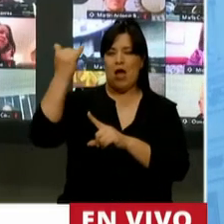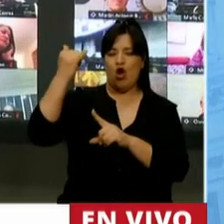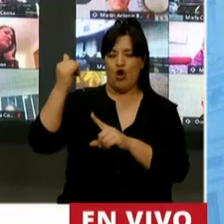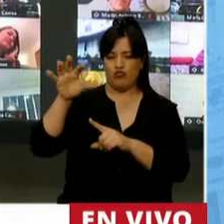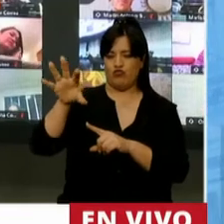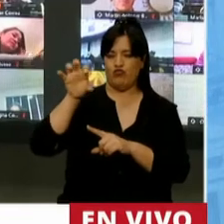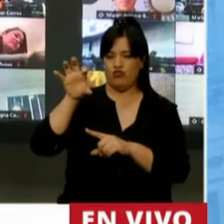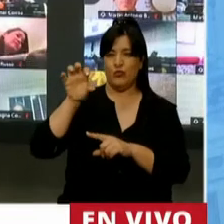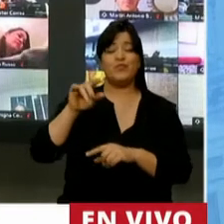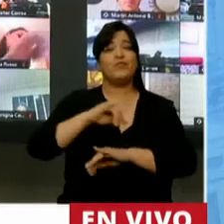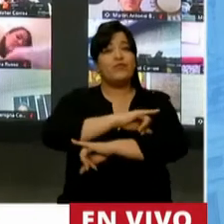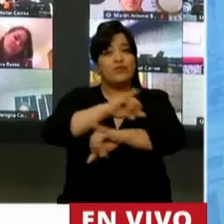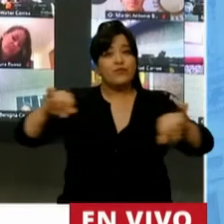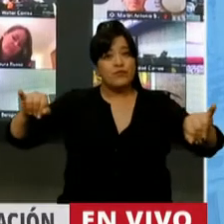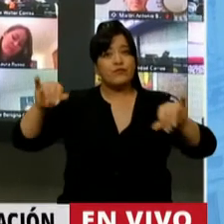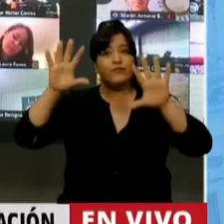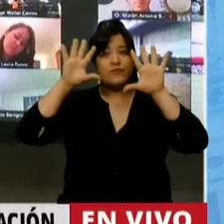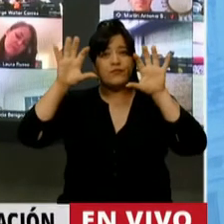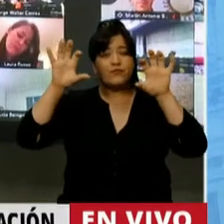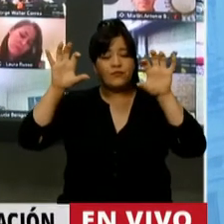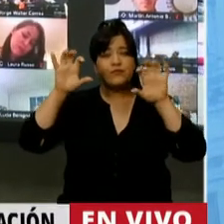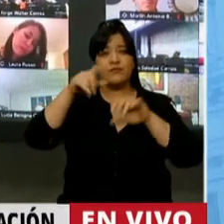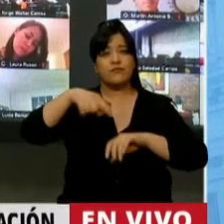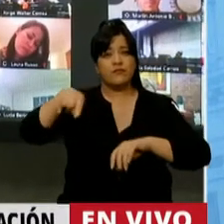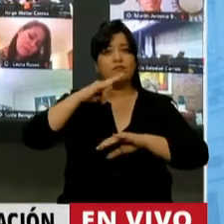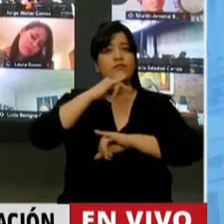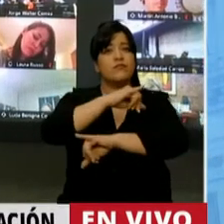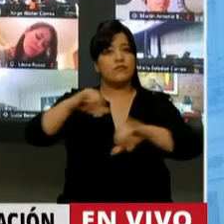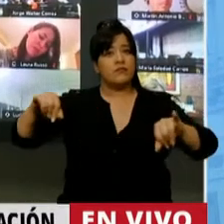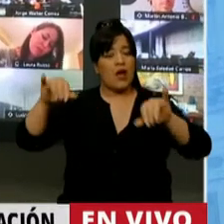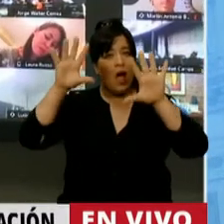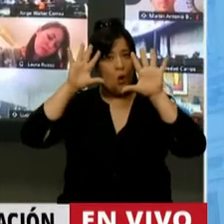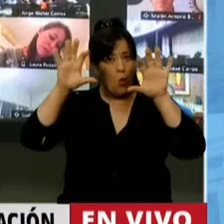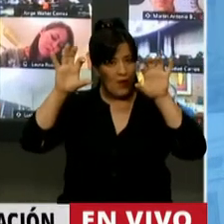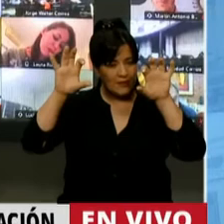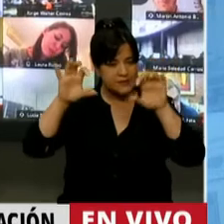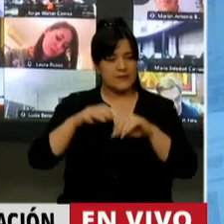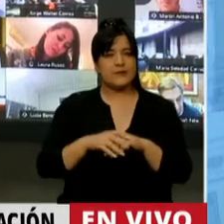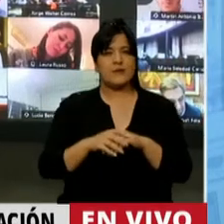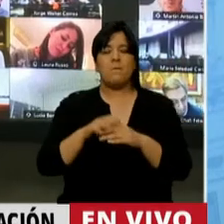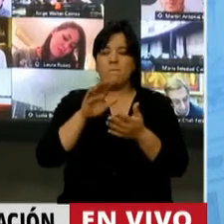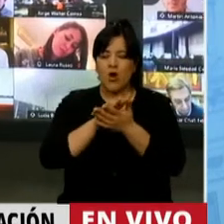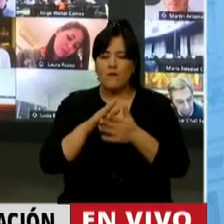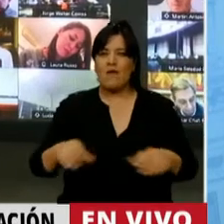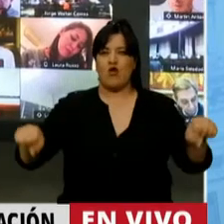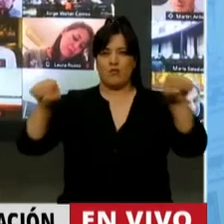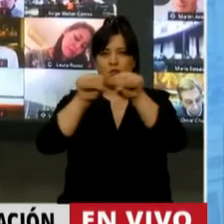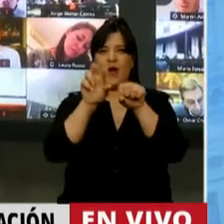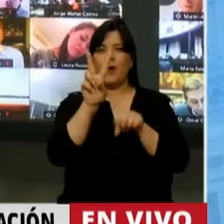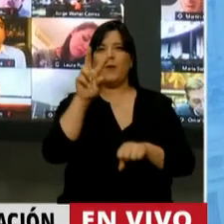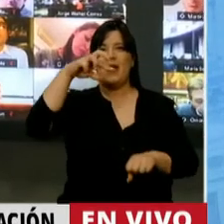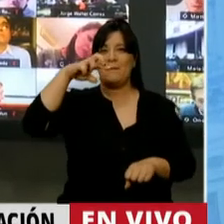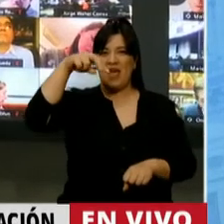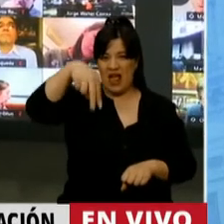De paso, le recuerdo a los diputados y diputadas que vuelvan, que se reconecten con el VPN,